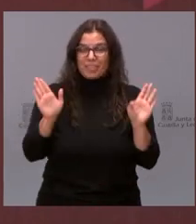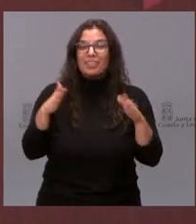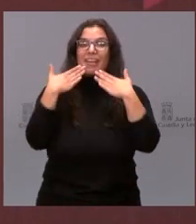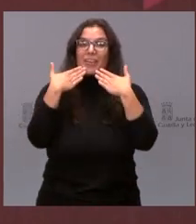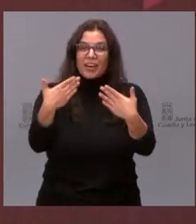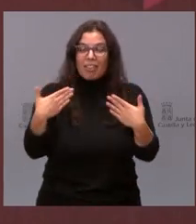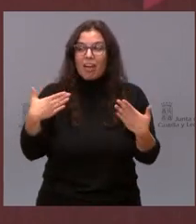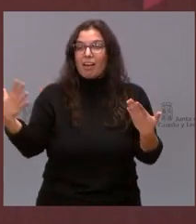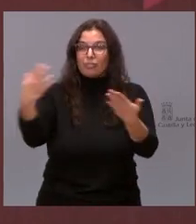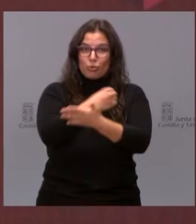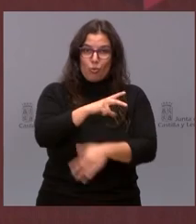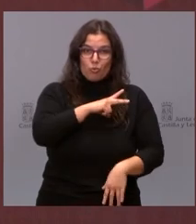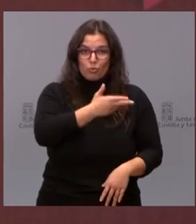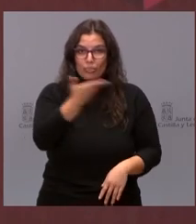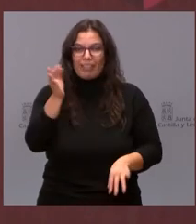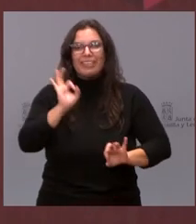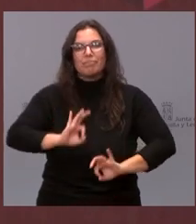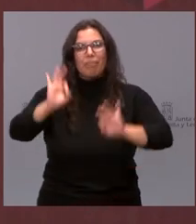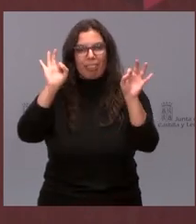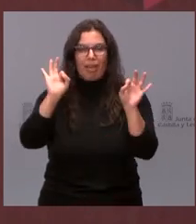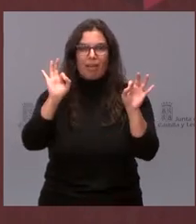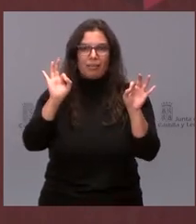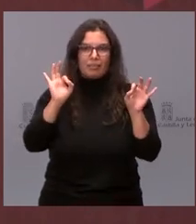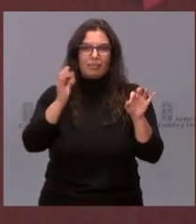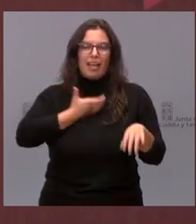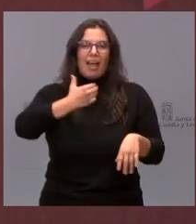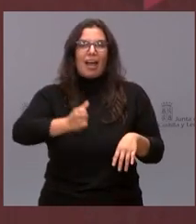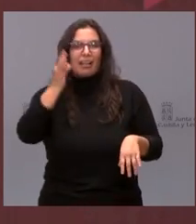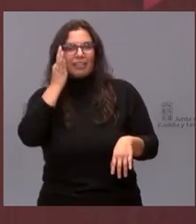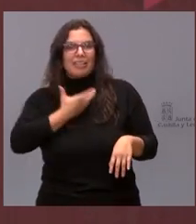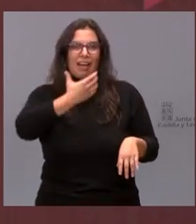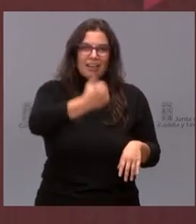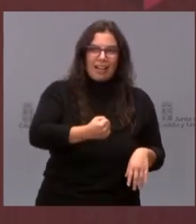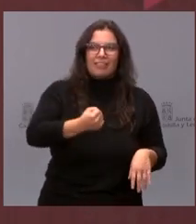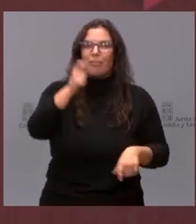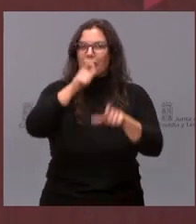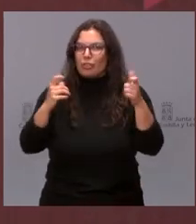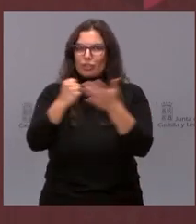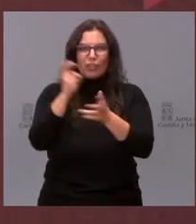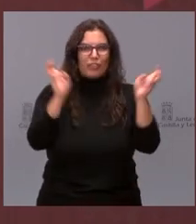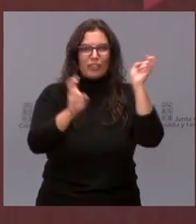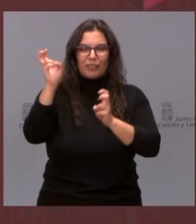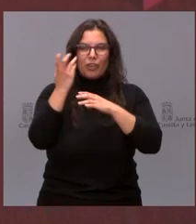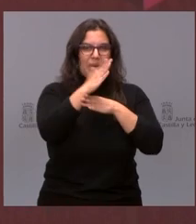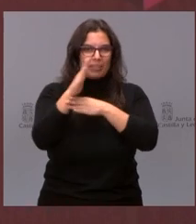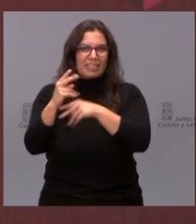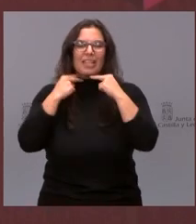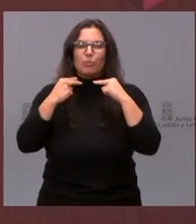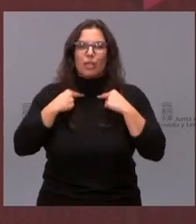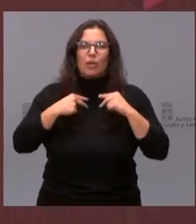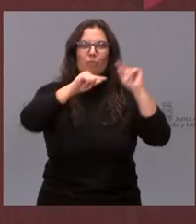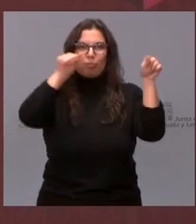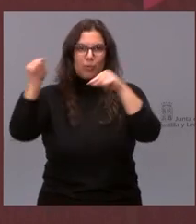Agradezco a todos ustedes y muy especialmente a las alcaldesas y alcaldes y a quienes han venido representando a las diputaciones